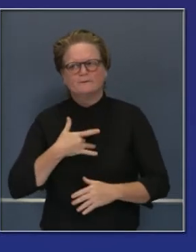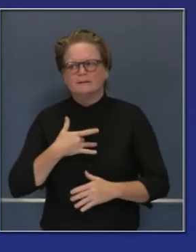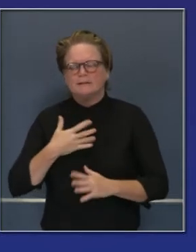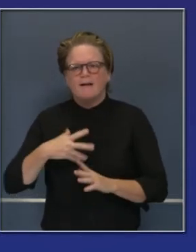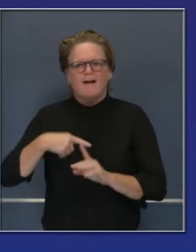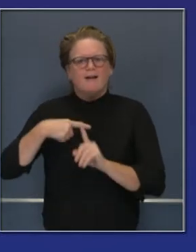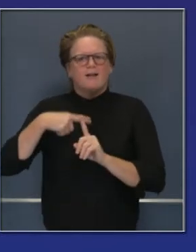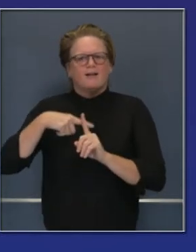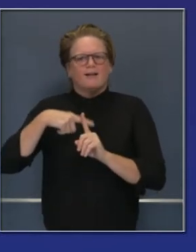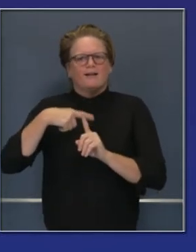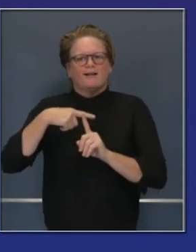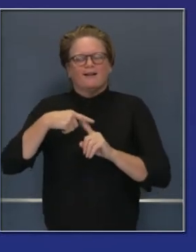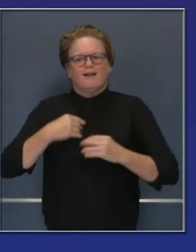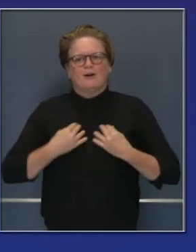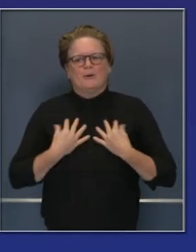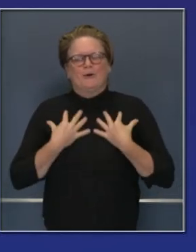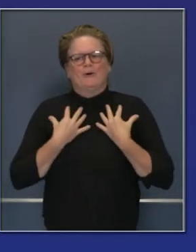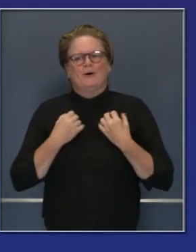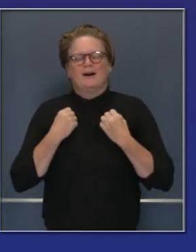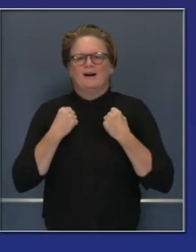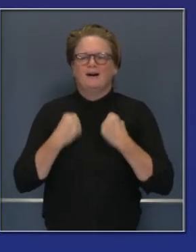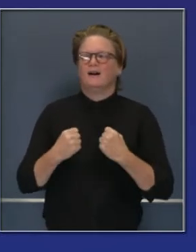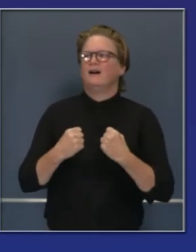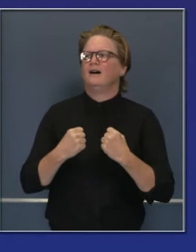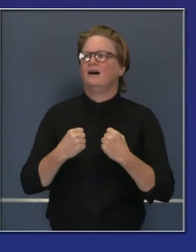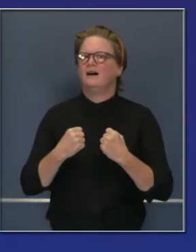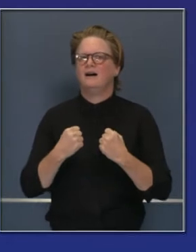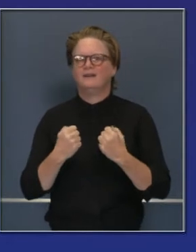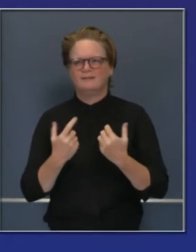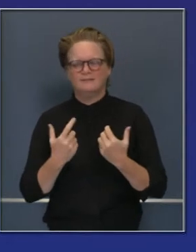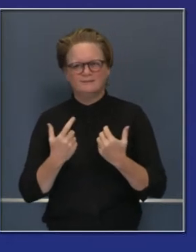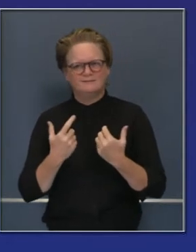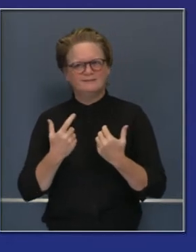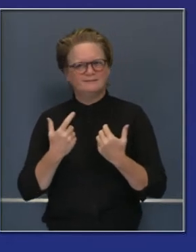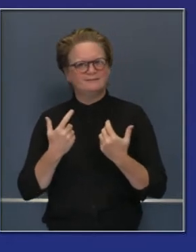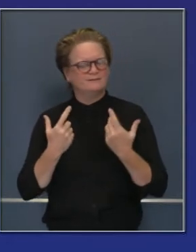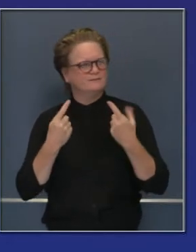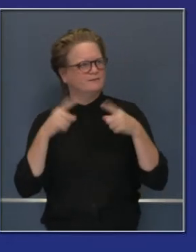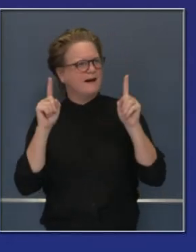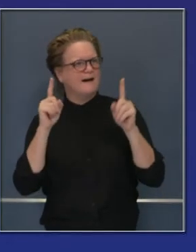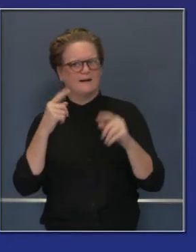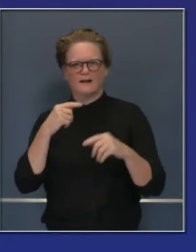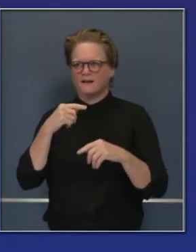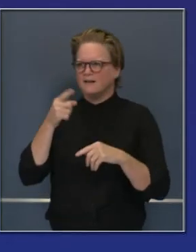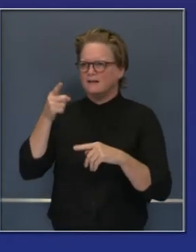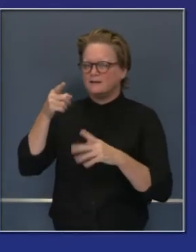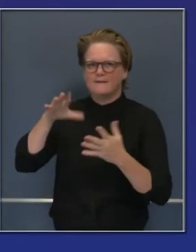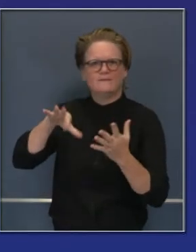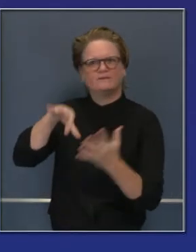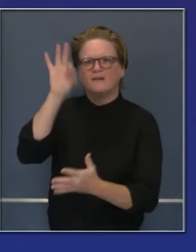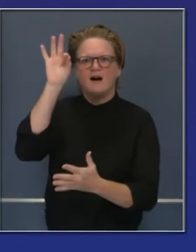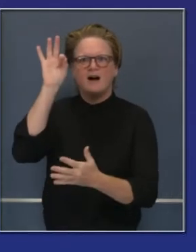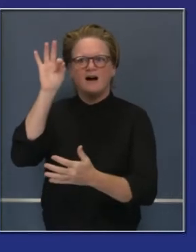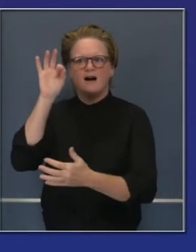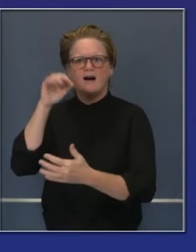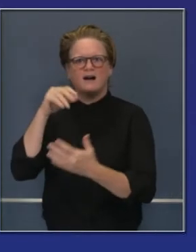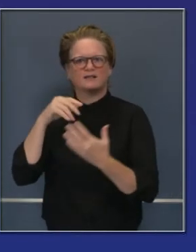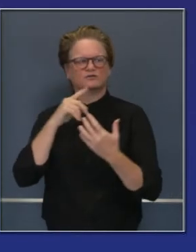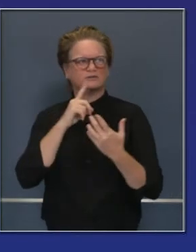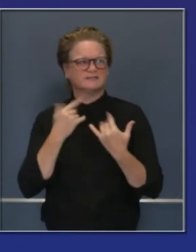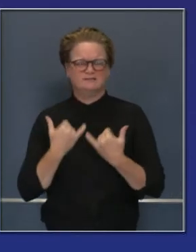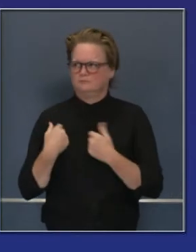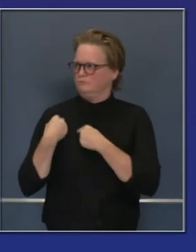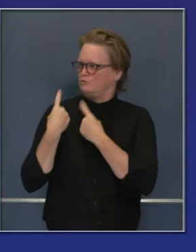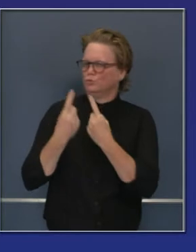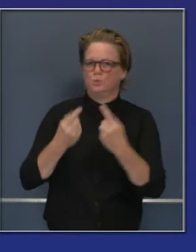Son señales alentadoras sobre eso de ver la luz hacia el final del túnel muy largo y